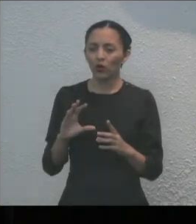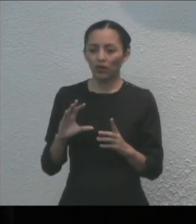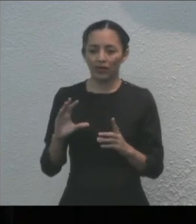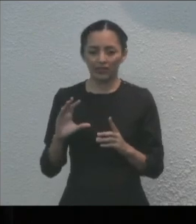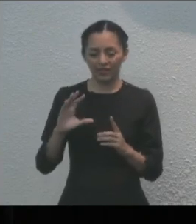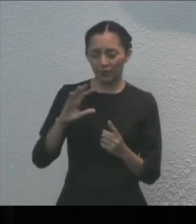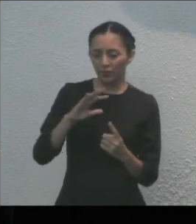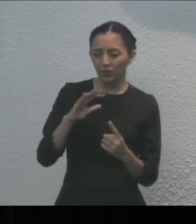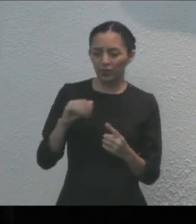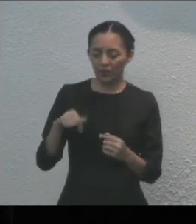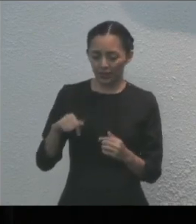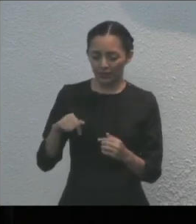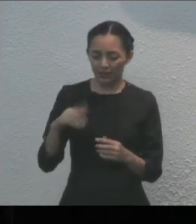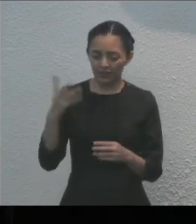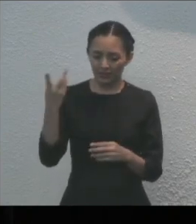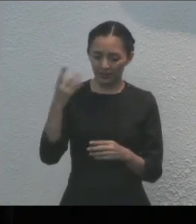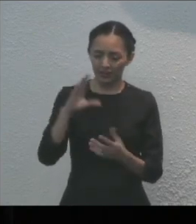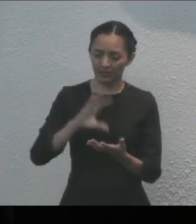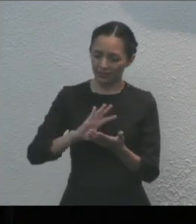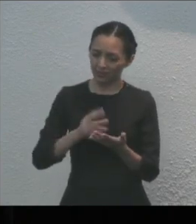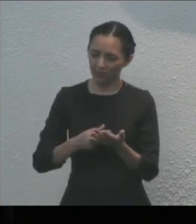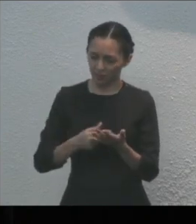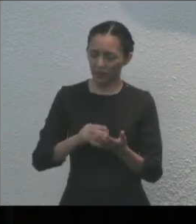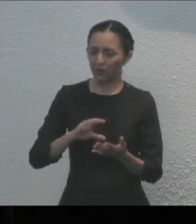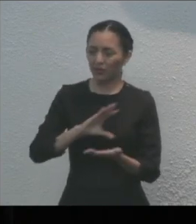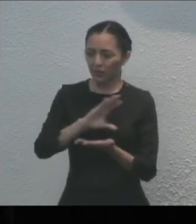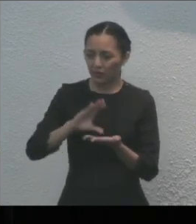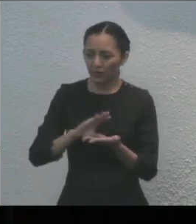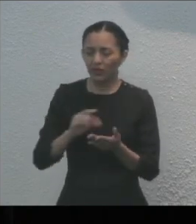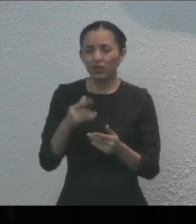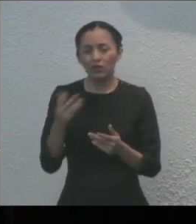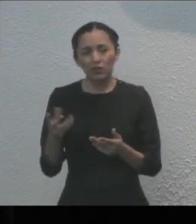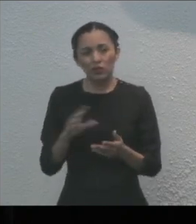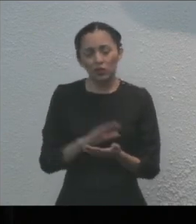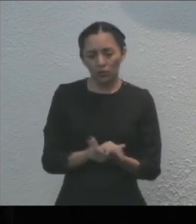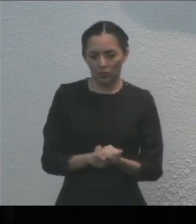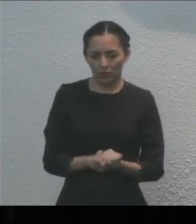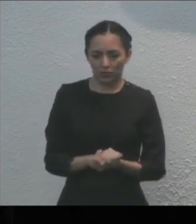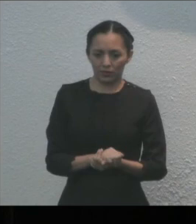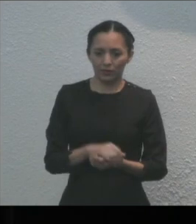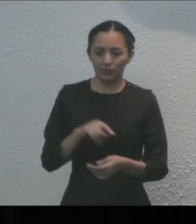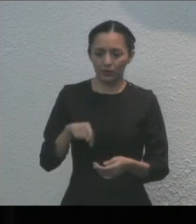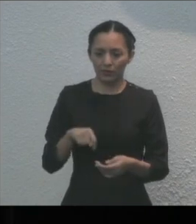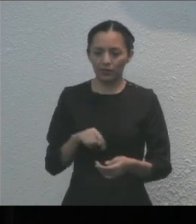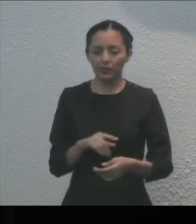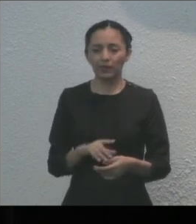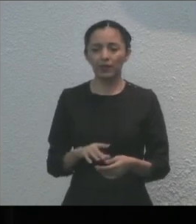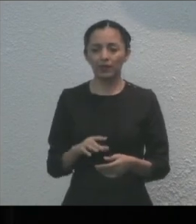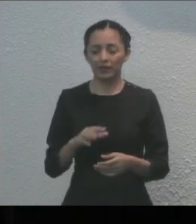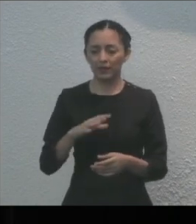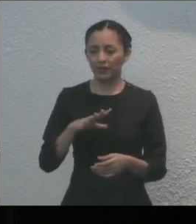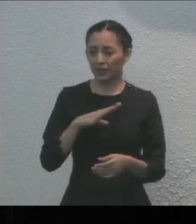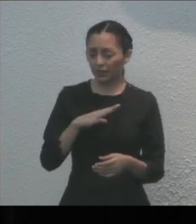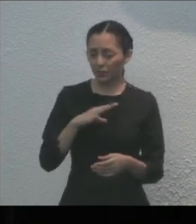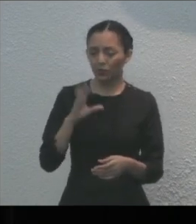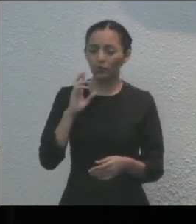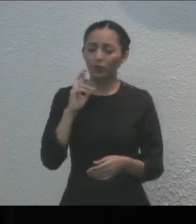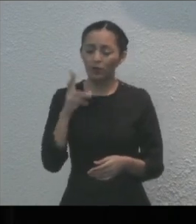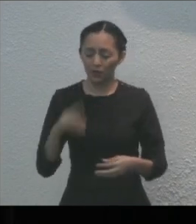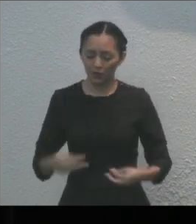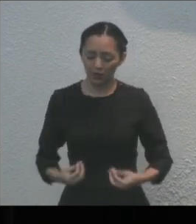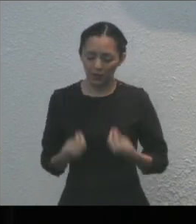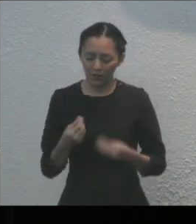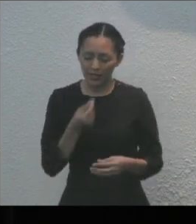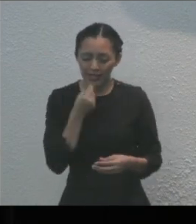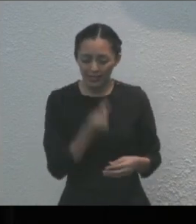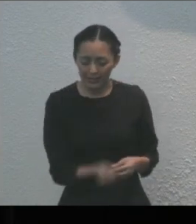todas y todos propiamente para que las cosas tengan un mejor devenir para las mujeres y las niñas? Hoy